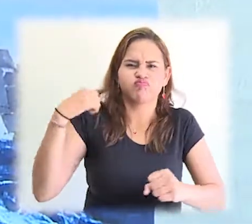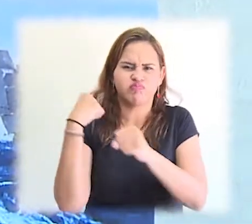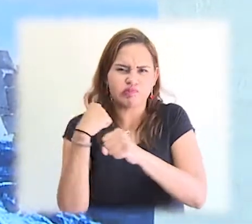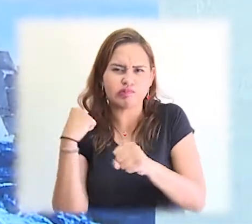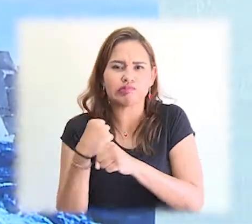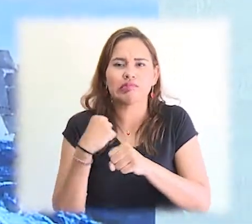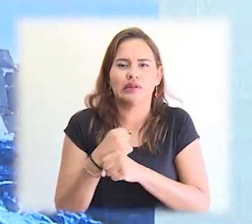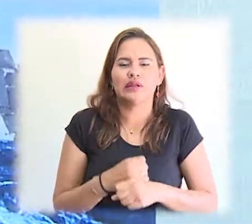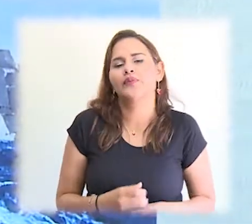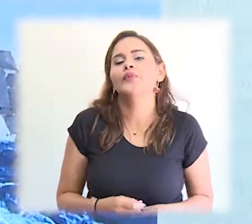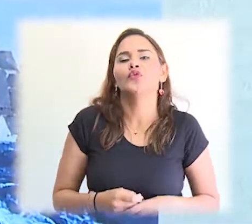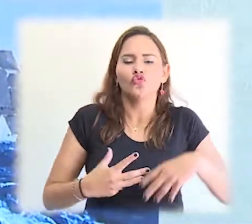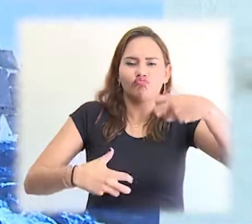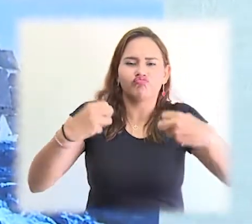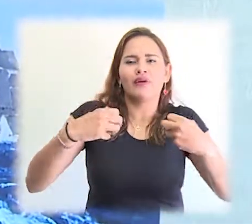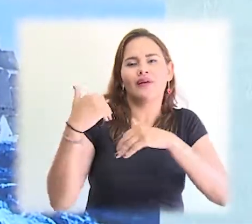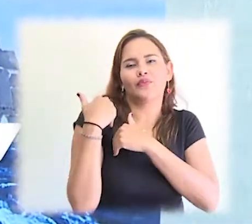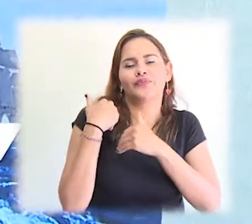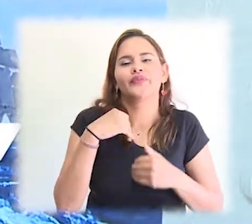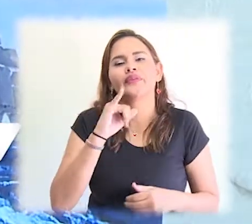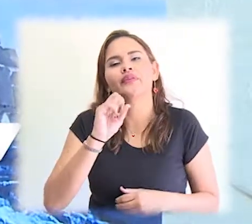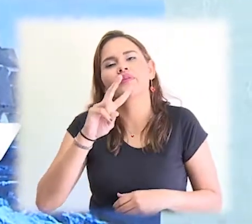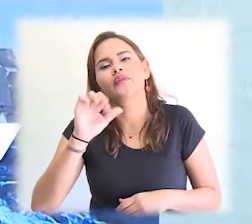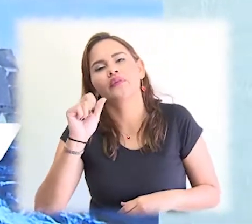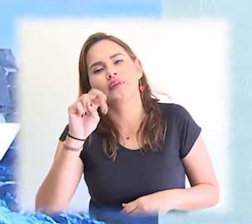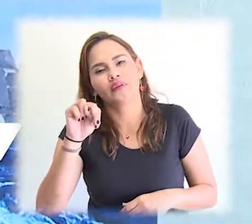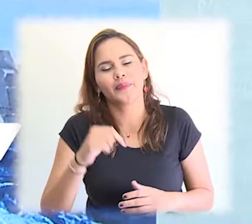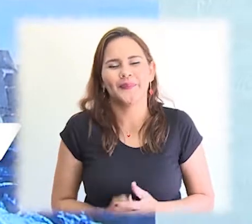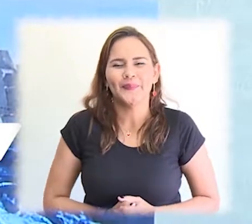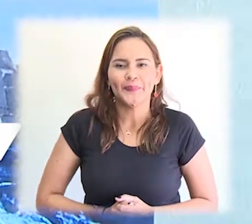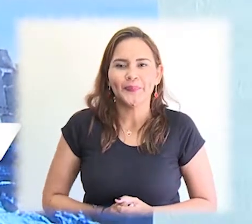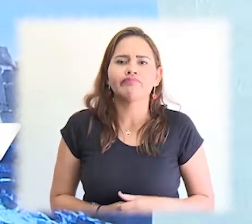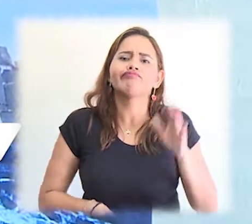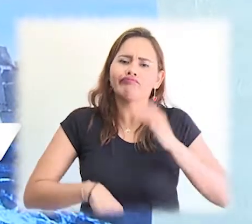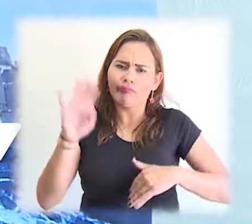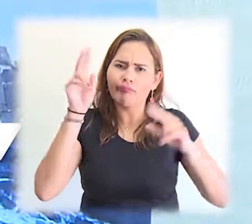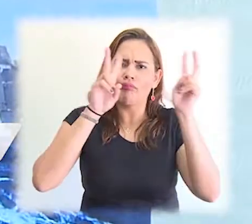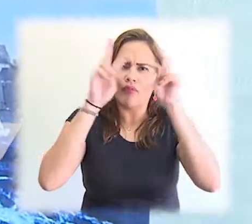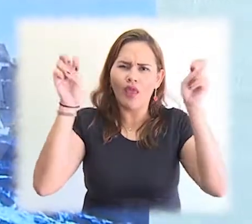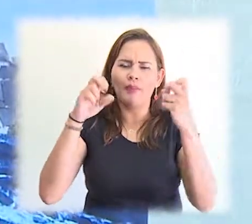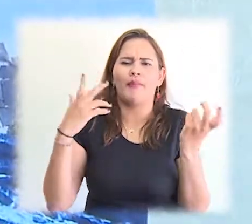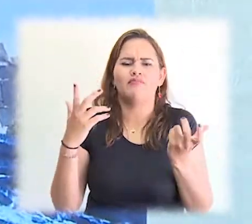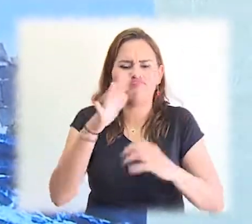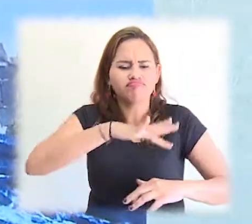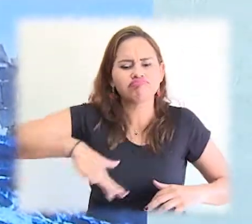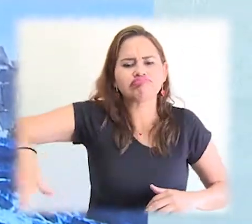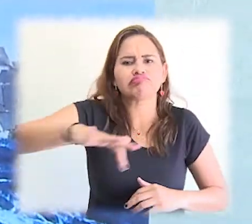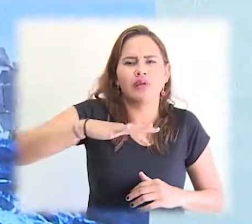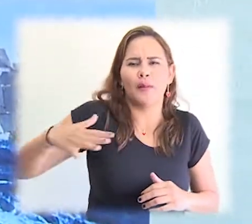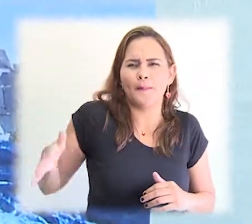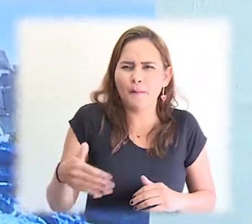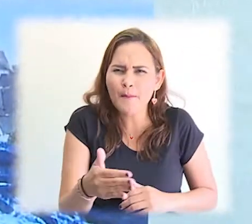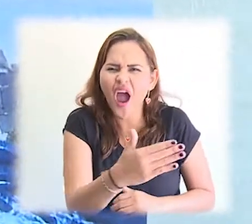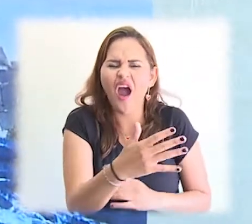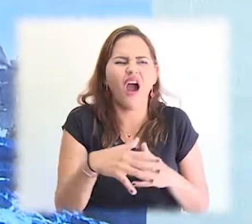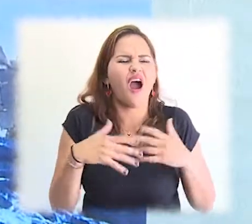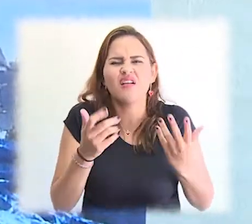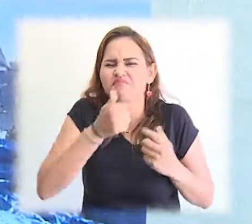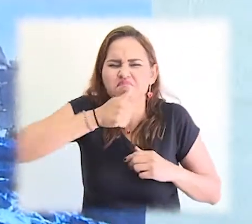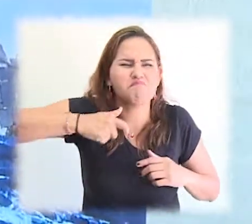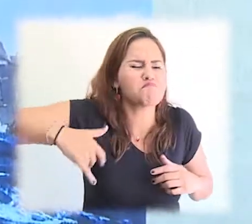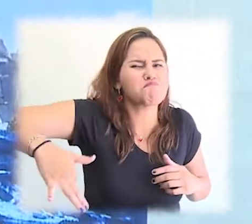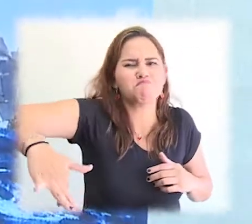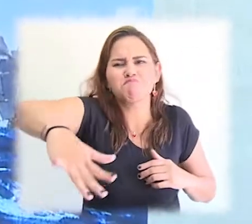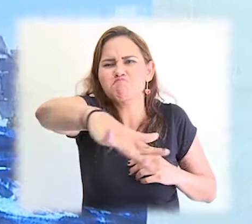lo que es la parte marina, costera, y hay instituciones que están tomando protagonismo y se están preocupando por